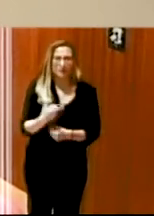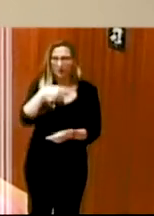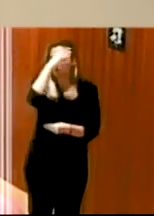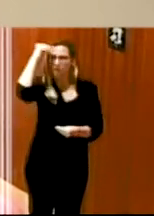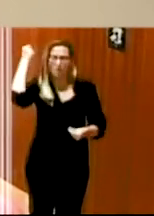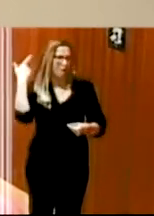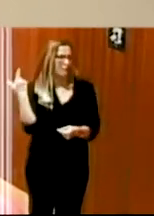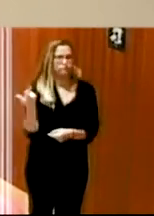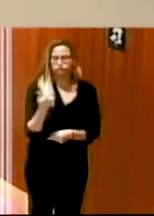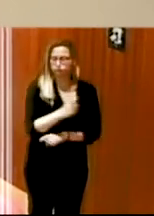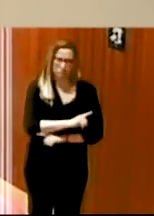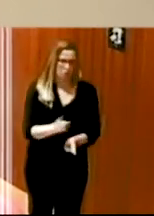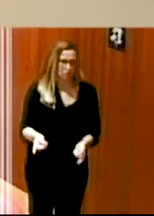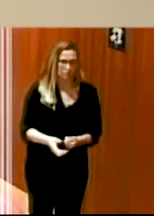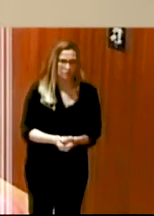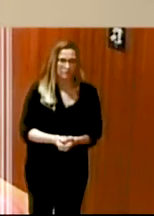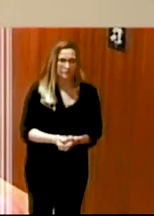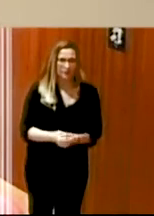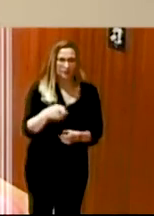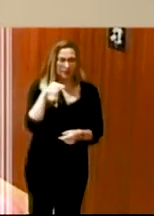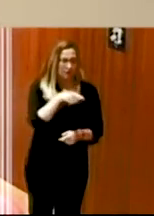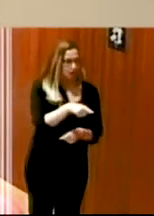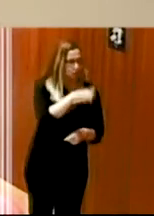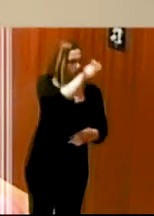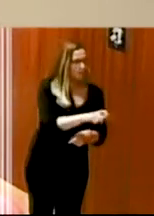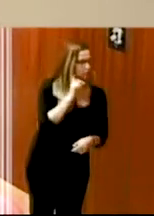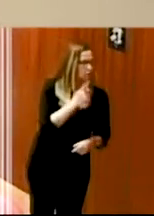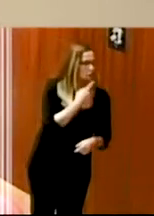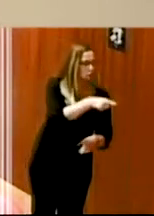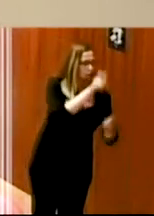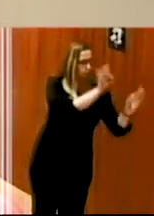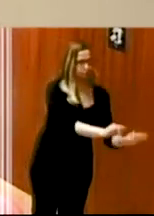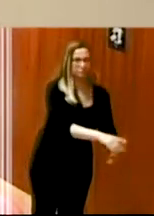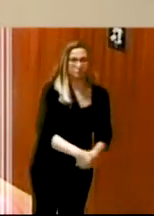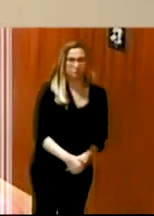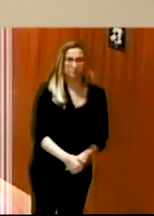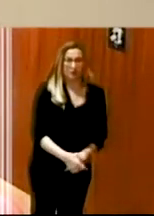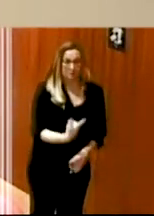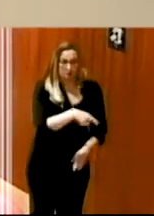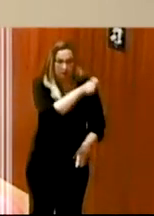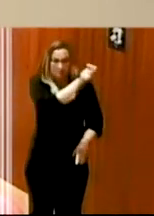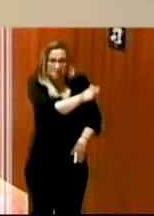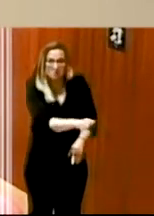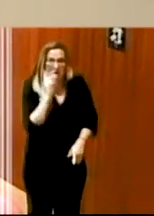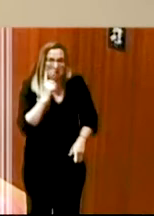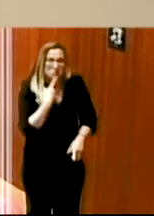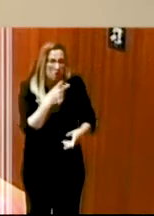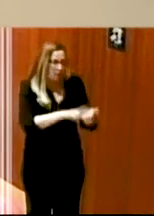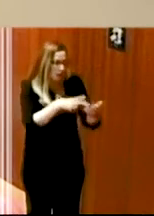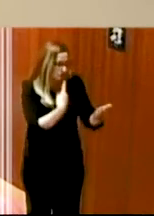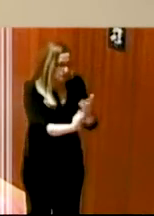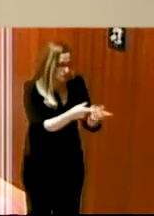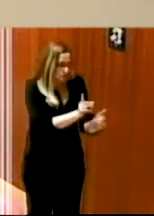ya hemos puesto esto para una persona sorda, ya, pero es que igual esa persona sorda no necesita el intérprete, lo que quiere es un